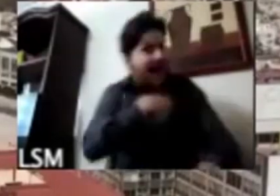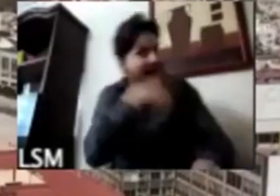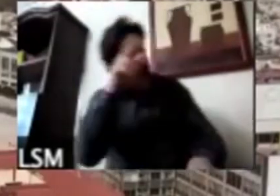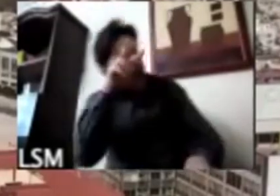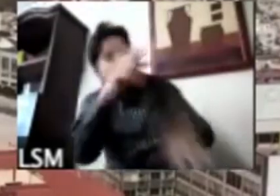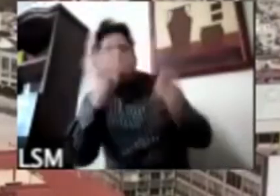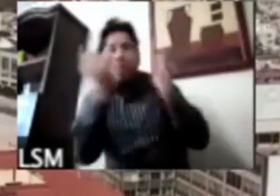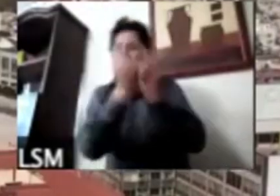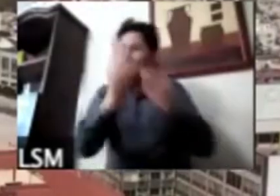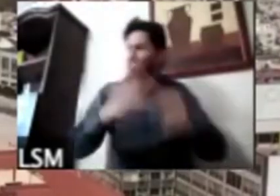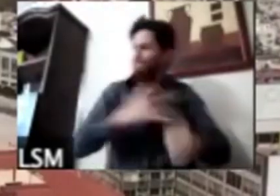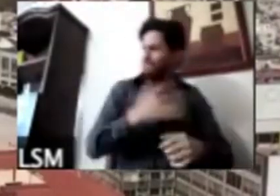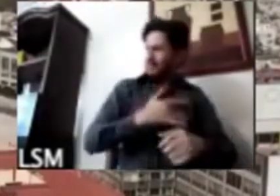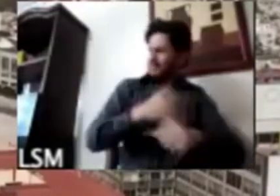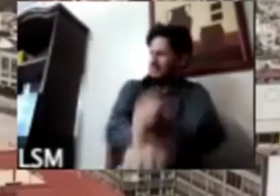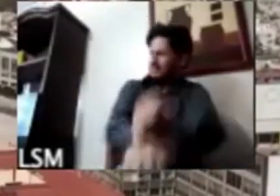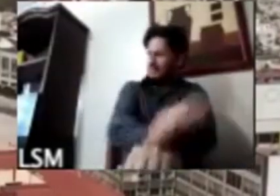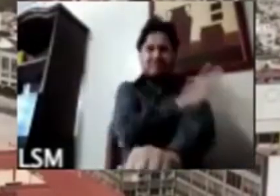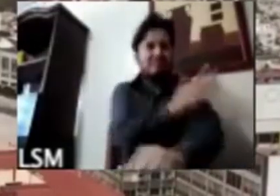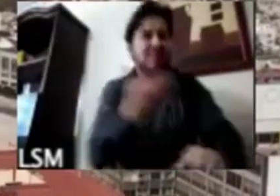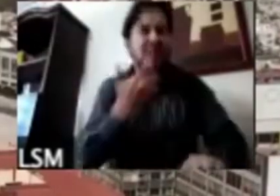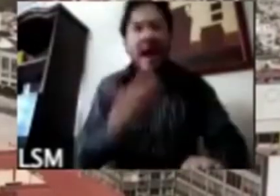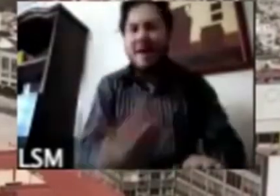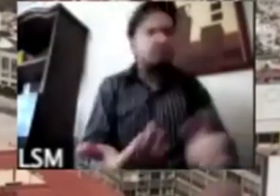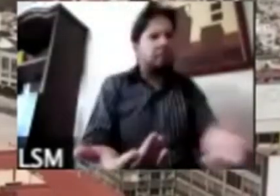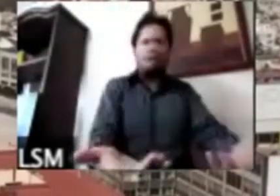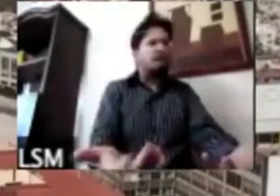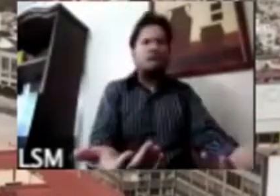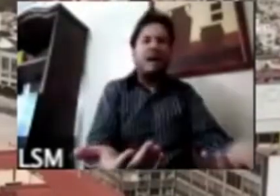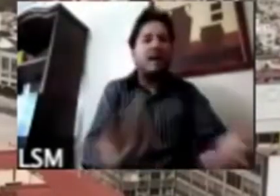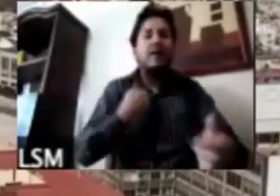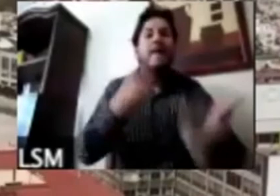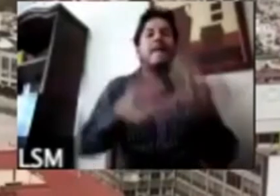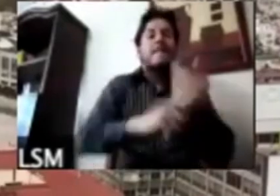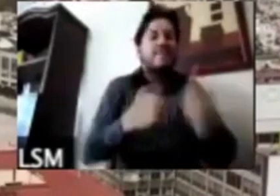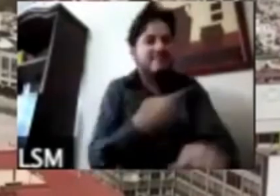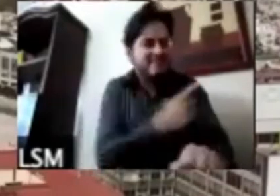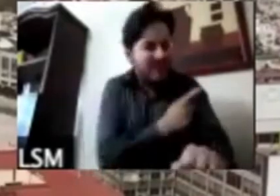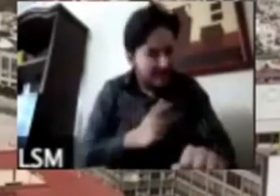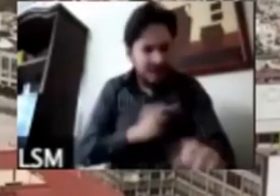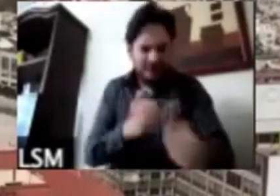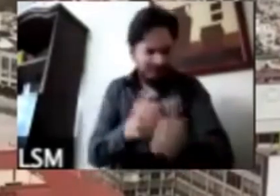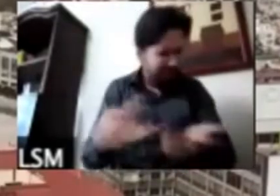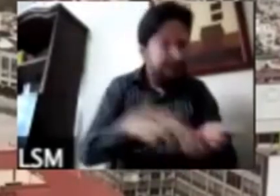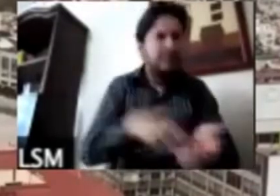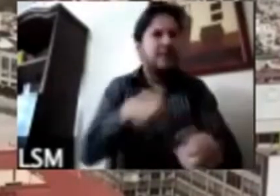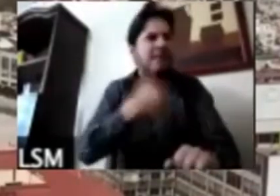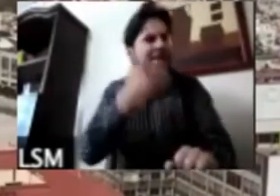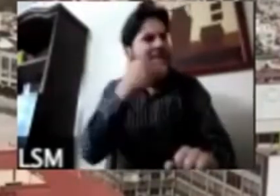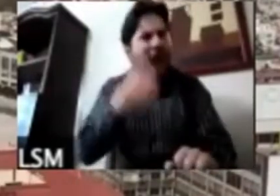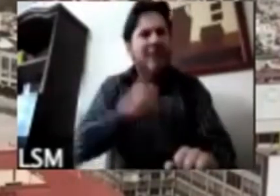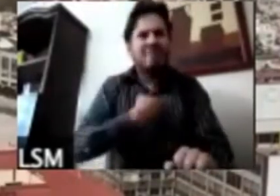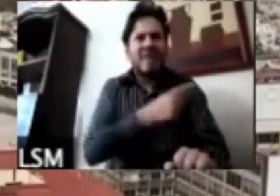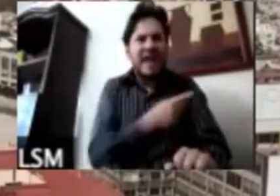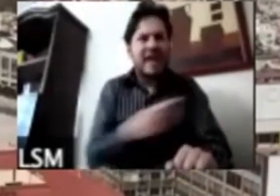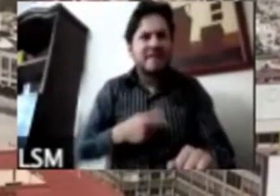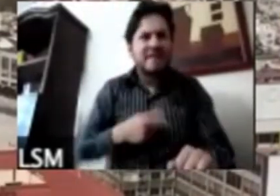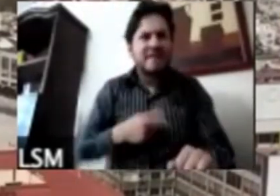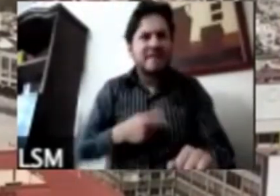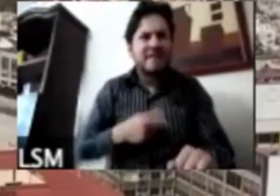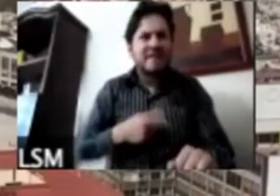y de repente se presenta una crisis donde tienen que asumirse tienen que salir y tomar medidas